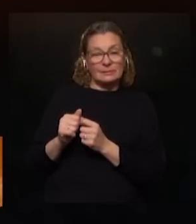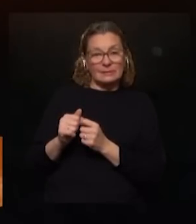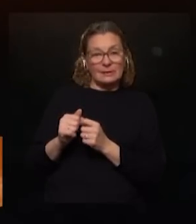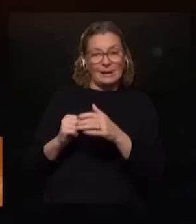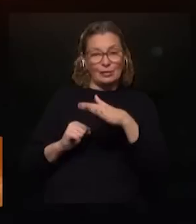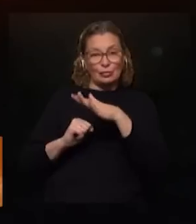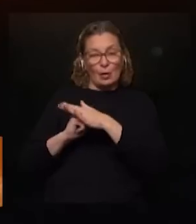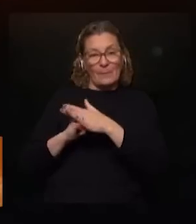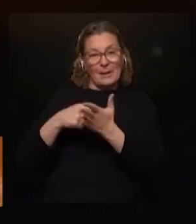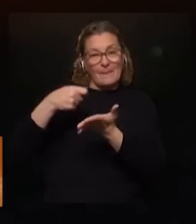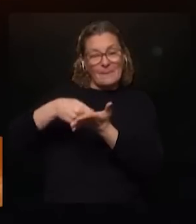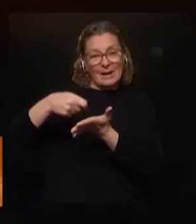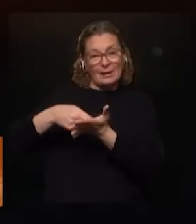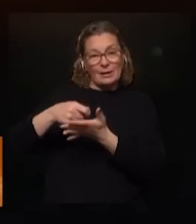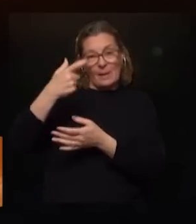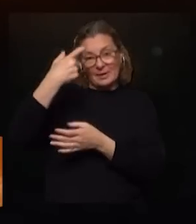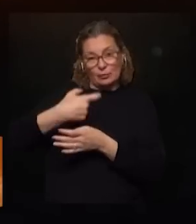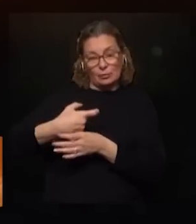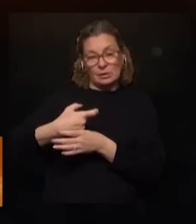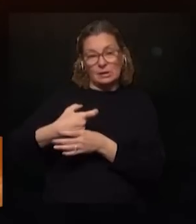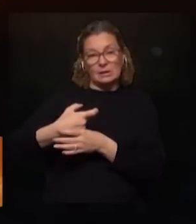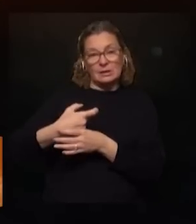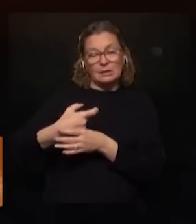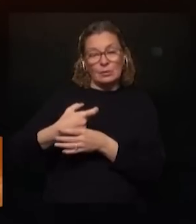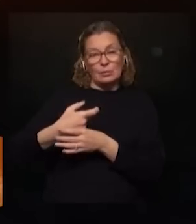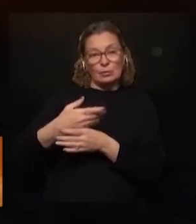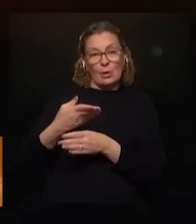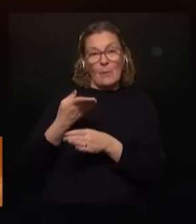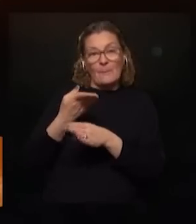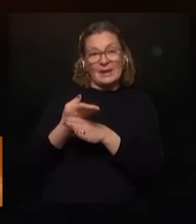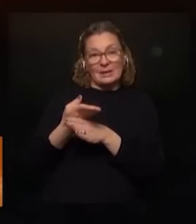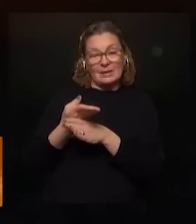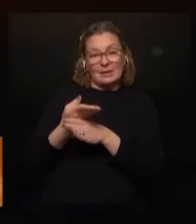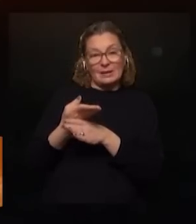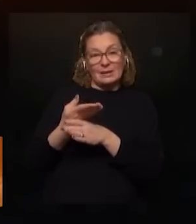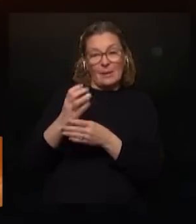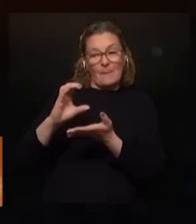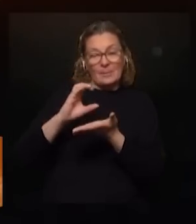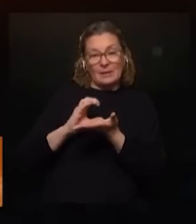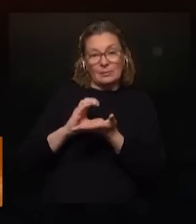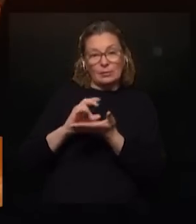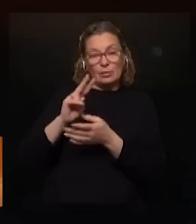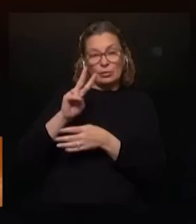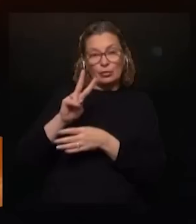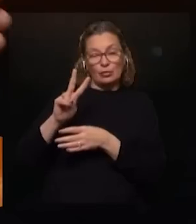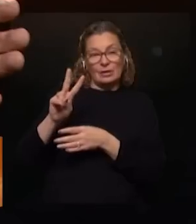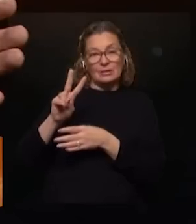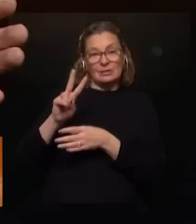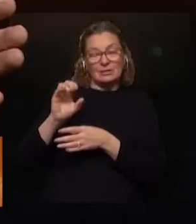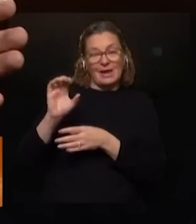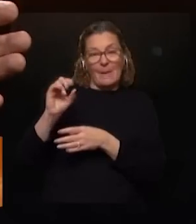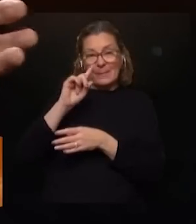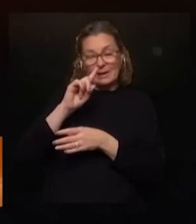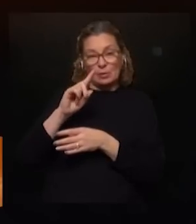tope de endeudamiento de la persona en el momento que constituyó la deuda sea 200.000 unidades